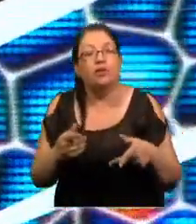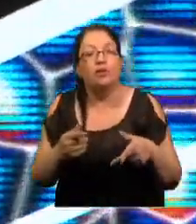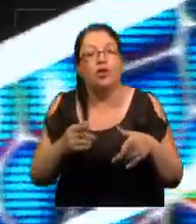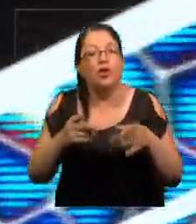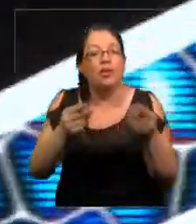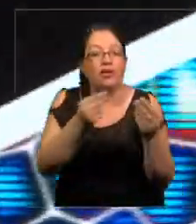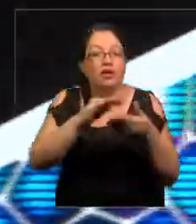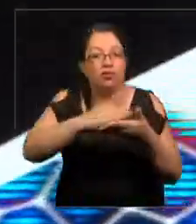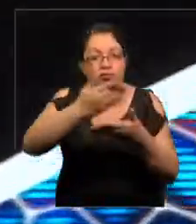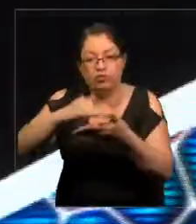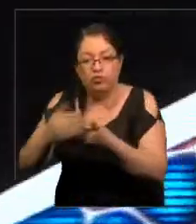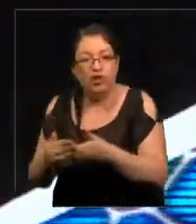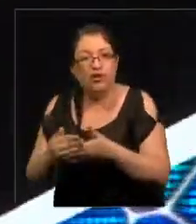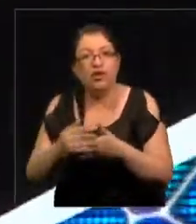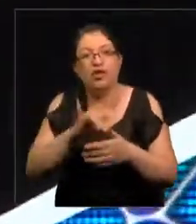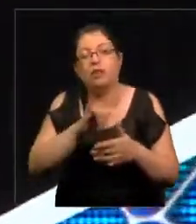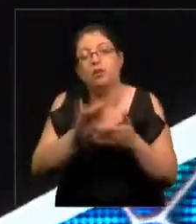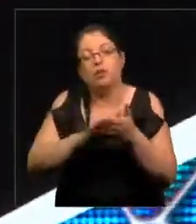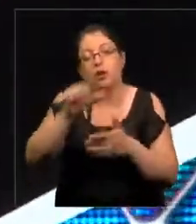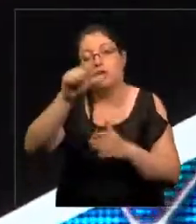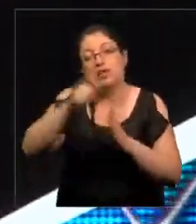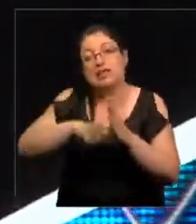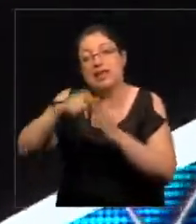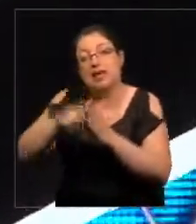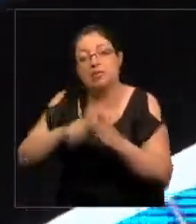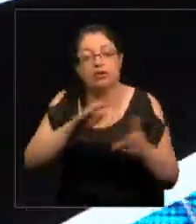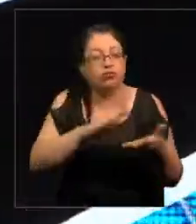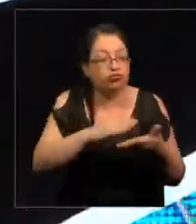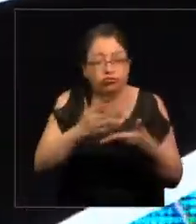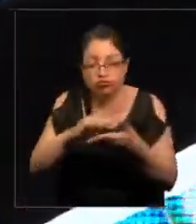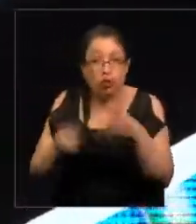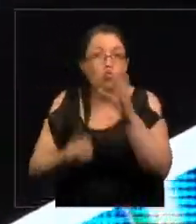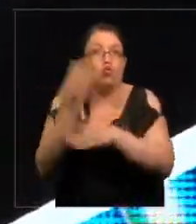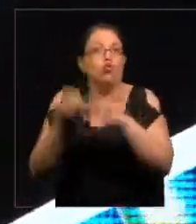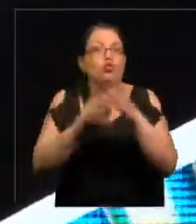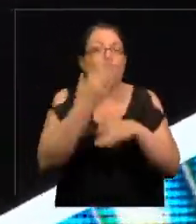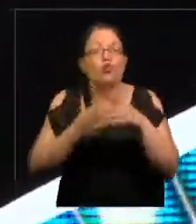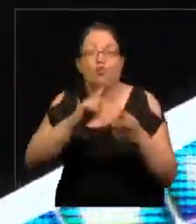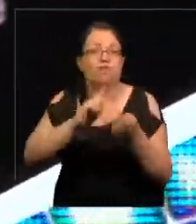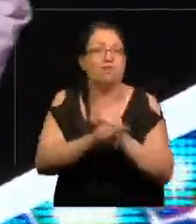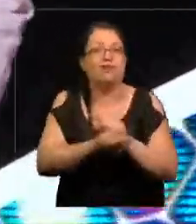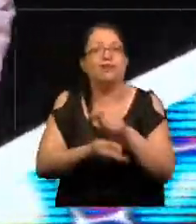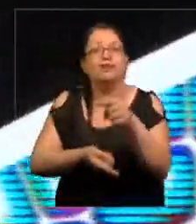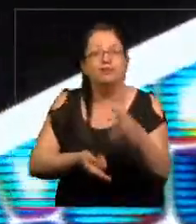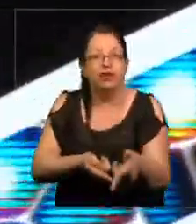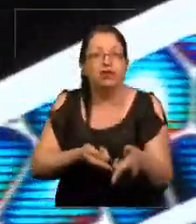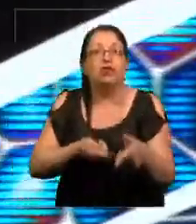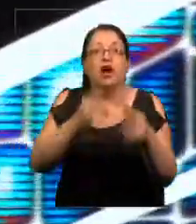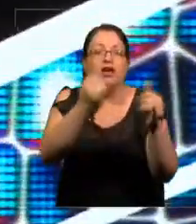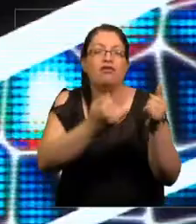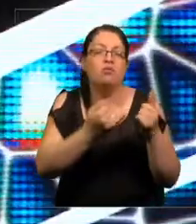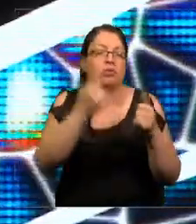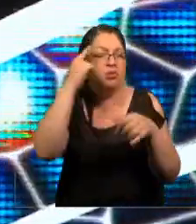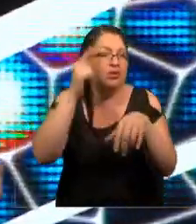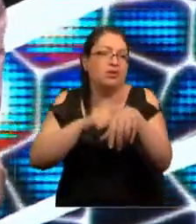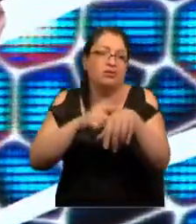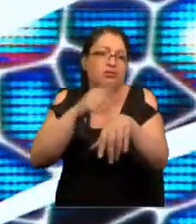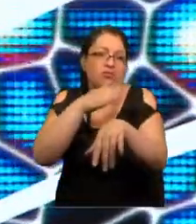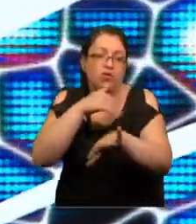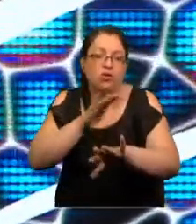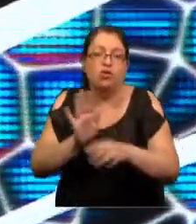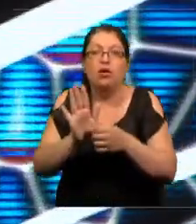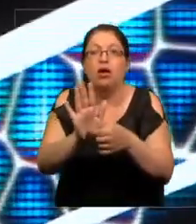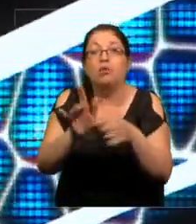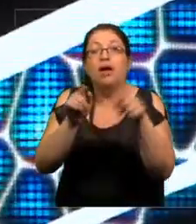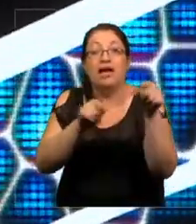la informática en unos 6 meses, si uno va reduciendo esto. Aquí están los datos. No hay tiempo de mostrarlo, pero esos